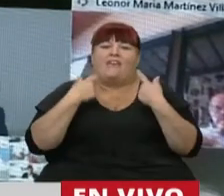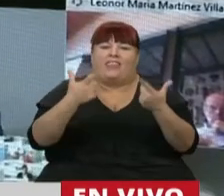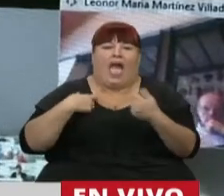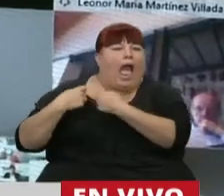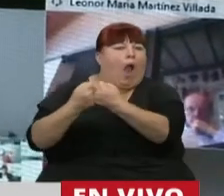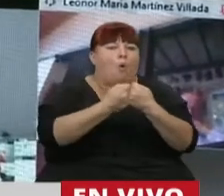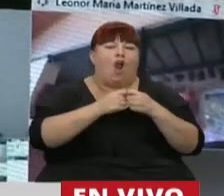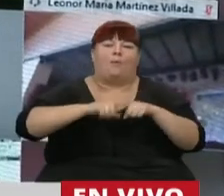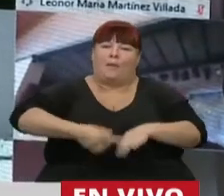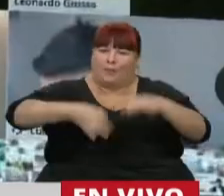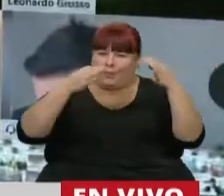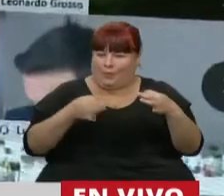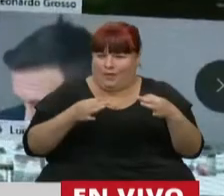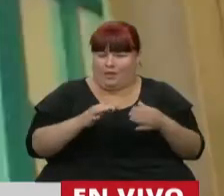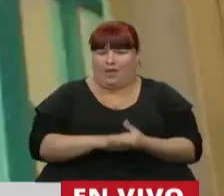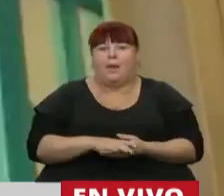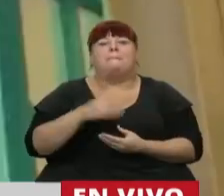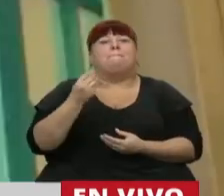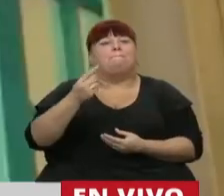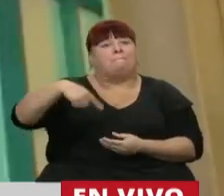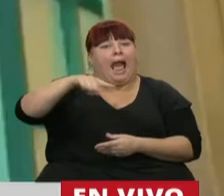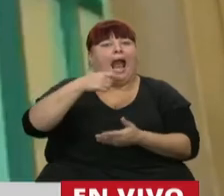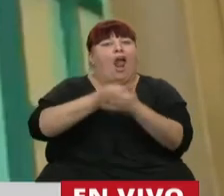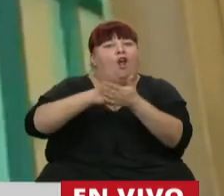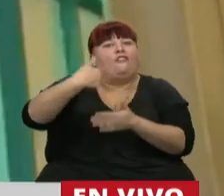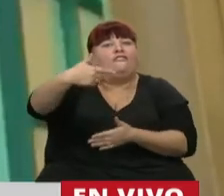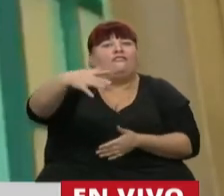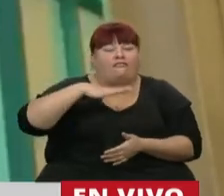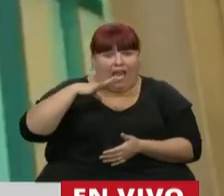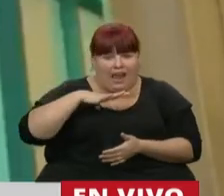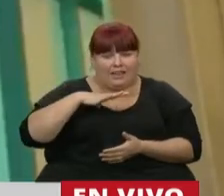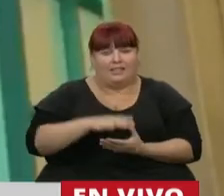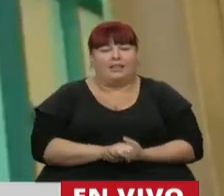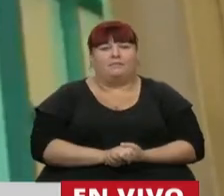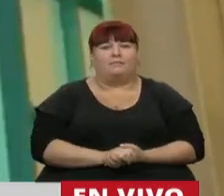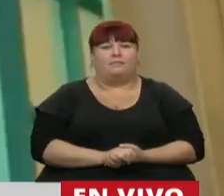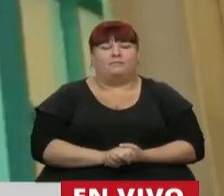consensos políticos necesarios para que esos desafíos y esas de